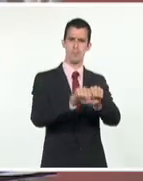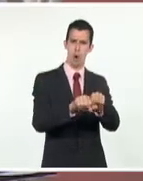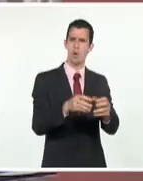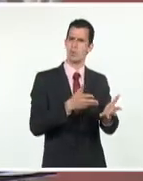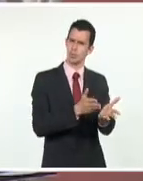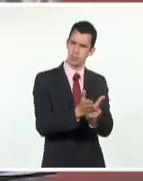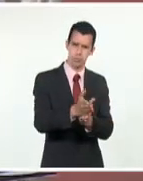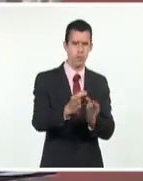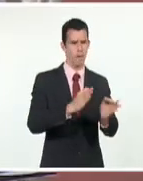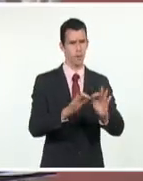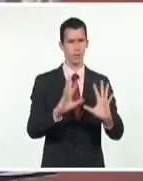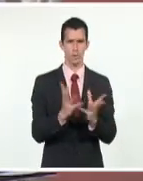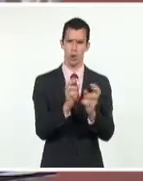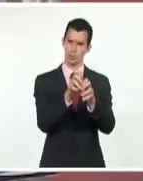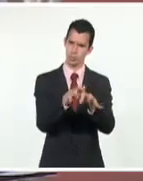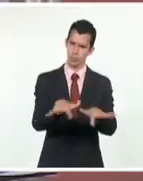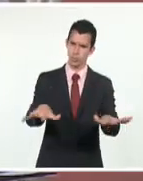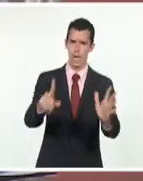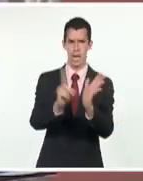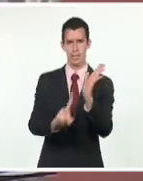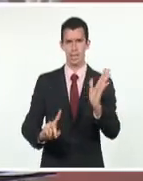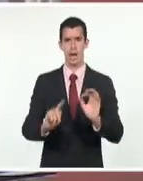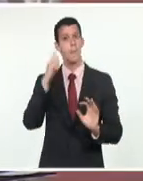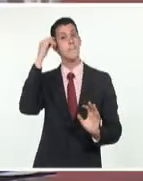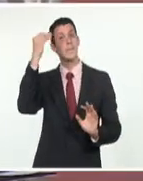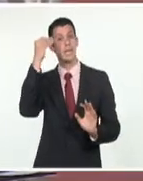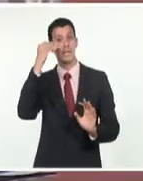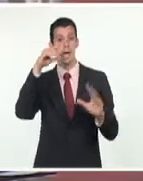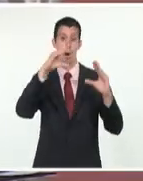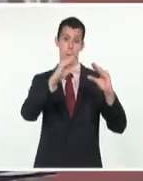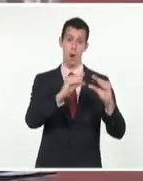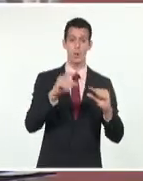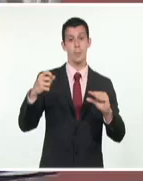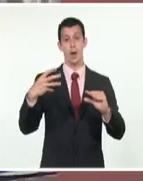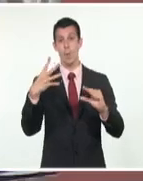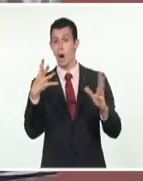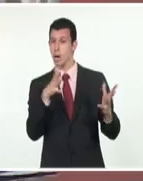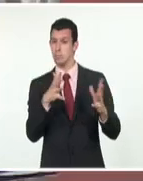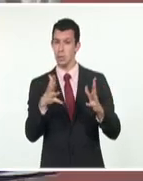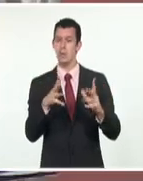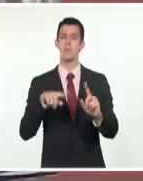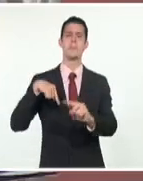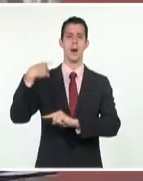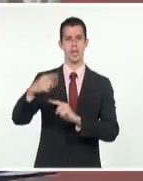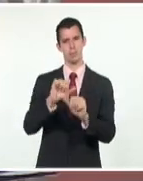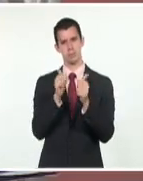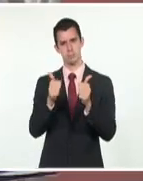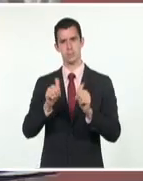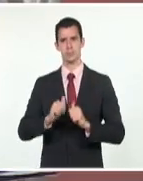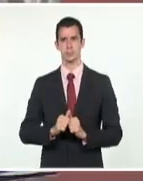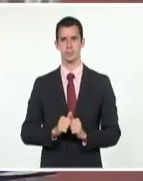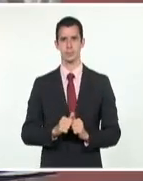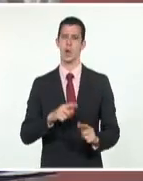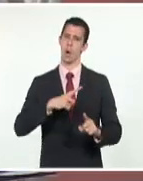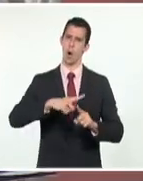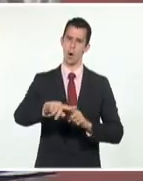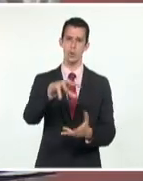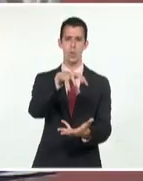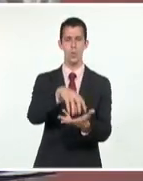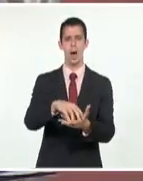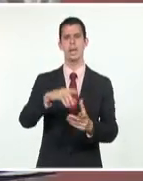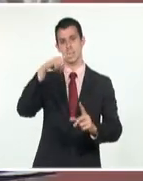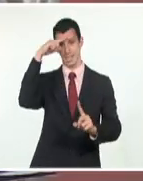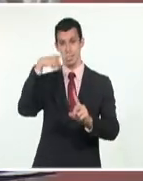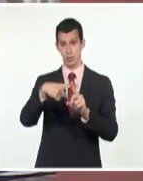en la noche, madrugada de hoy y también las dos unidades que tenemos fuera de servicio en la termoeléctrica de Santa Cruz se trabajan